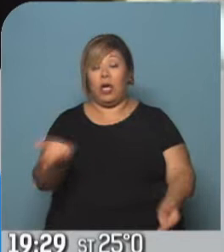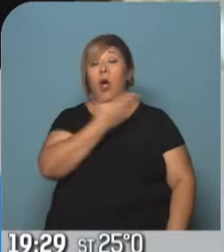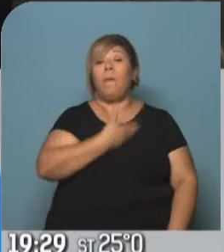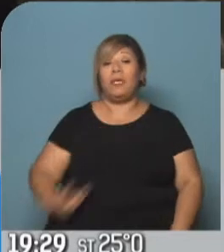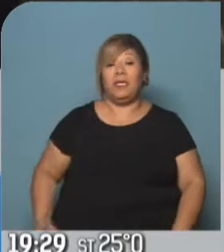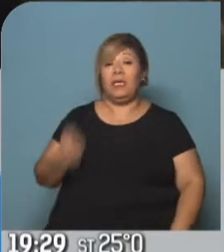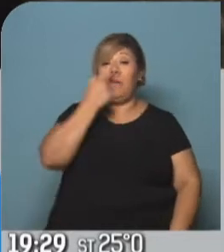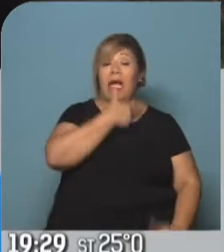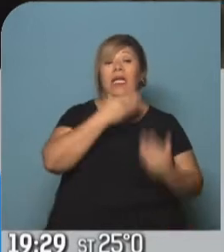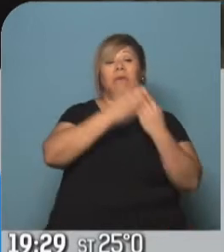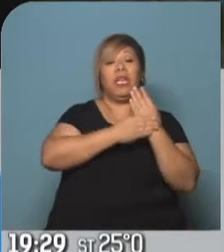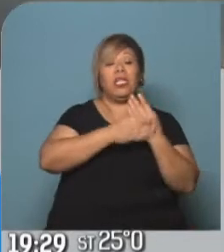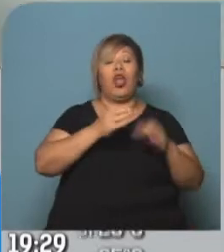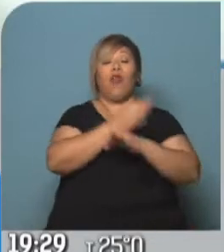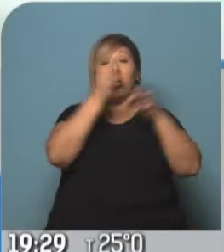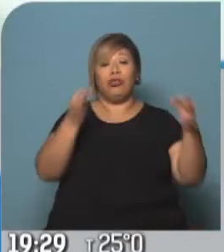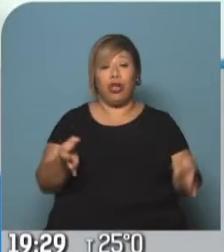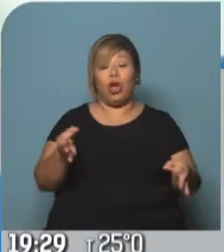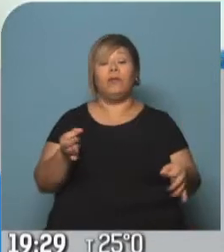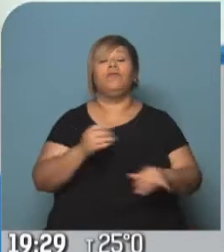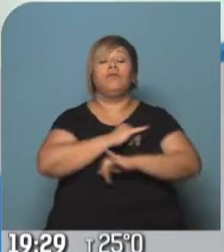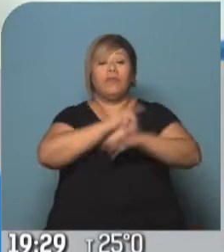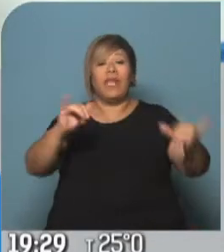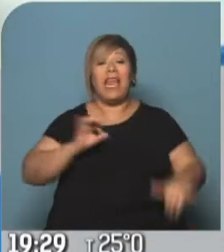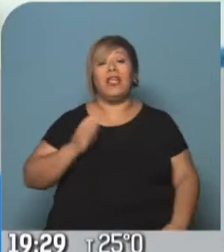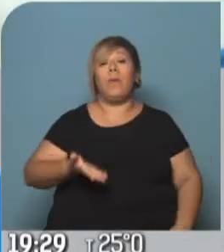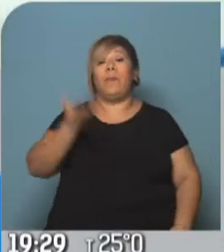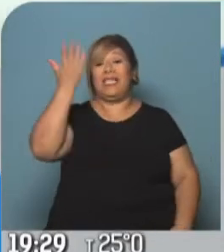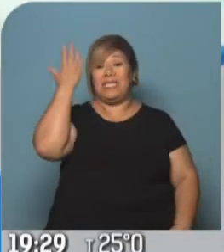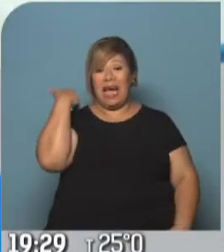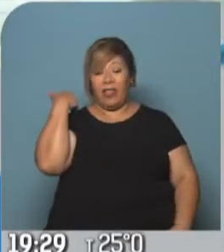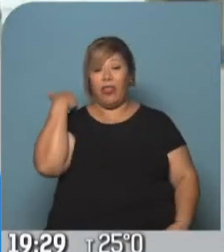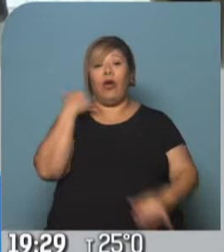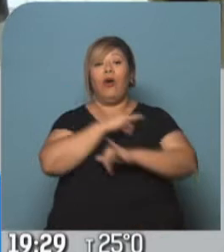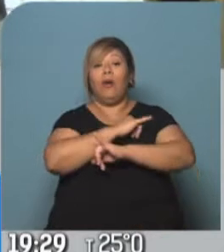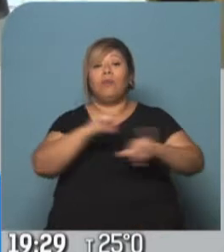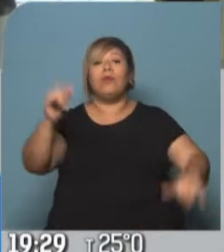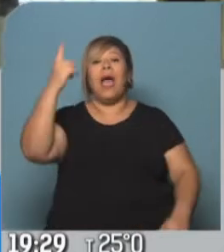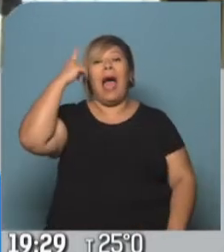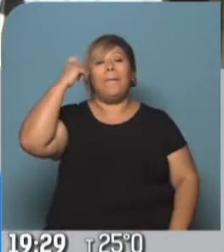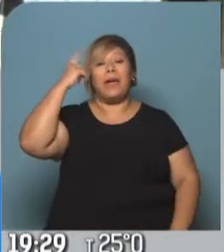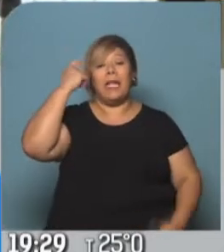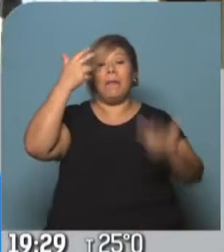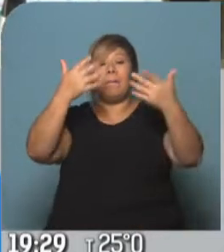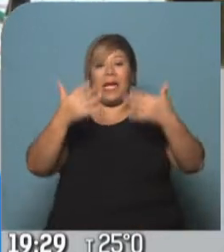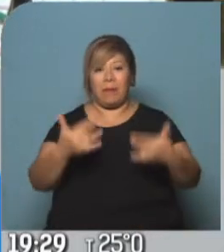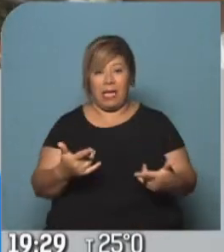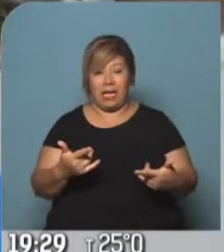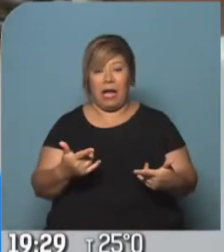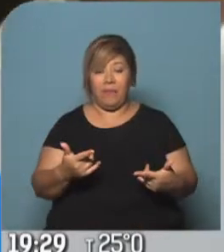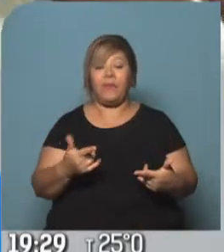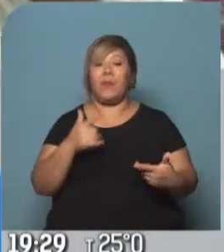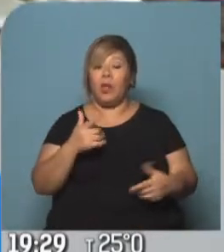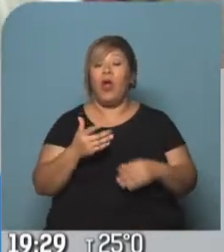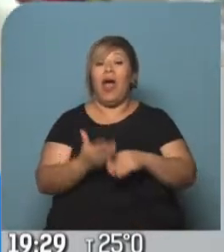la nación. El año pasado ya se anunció el programa Aprender Matemática. Llevó dos años de fuerte